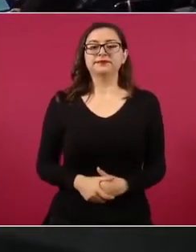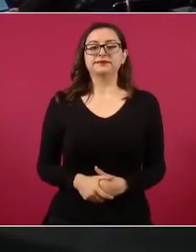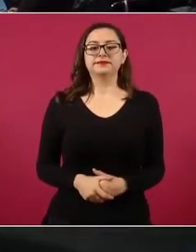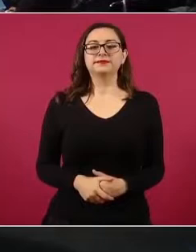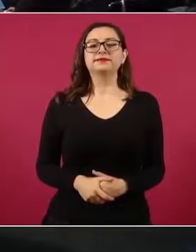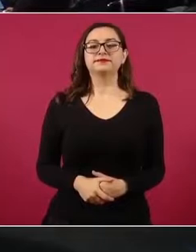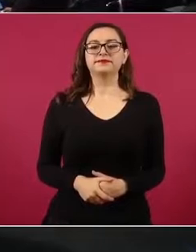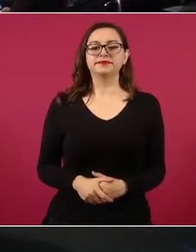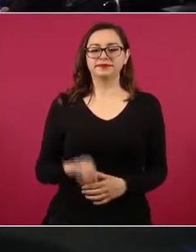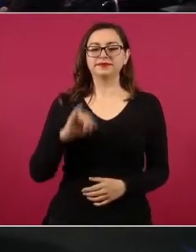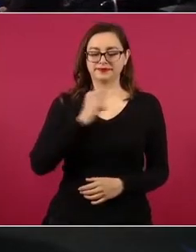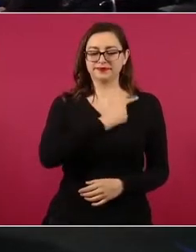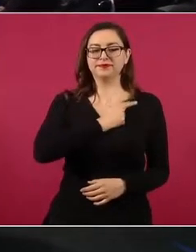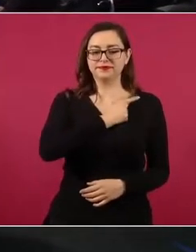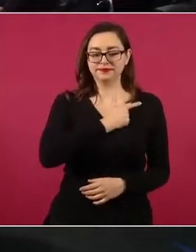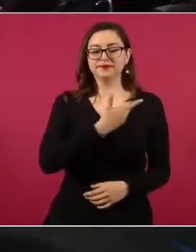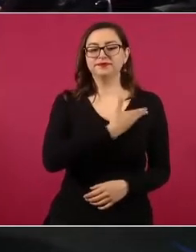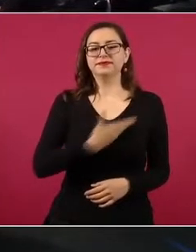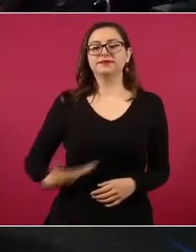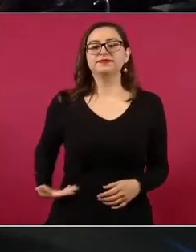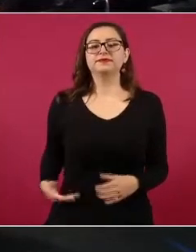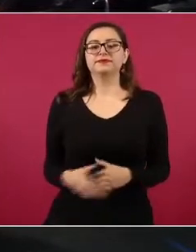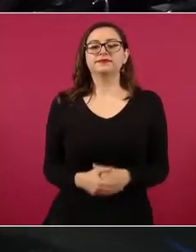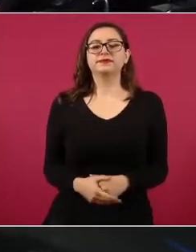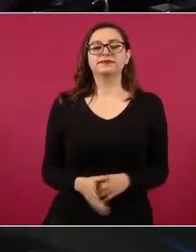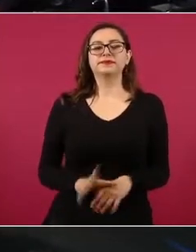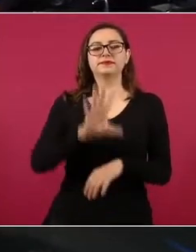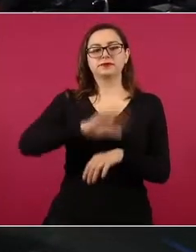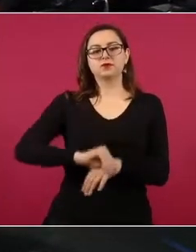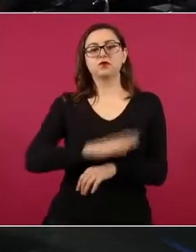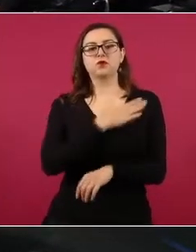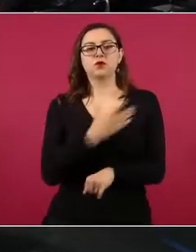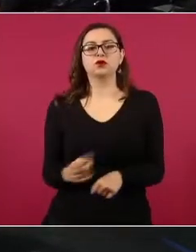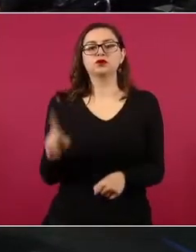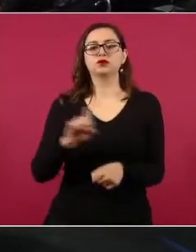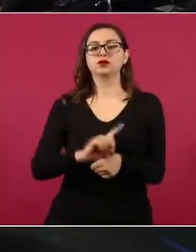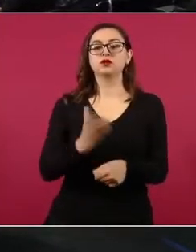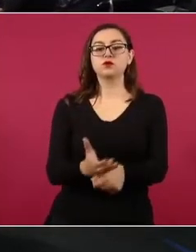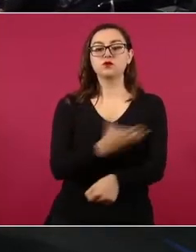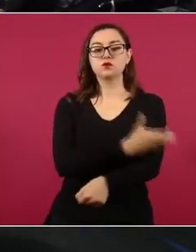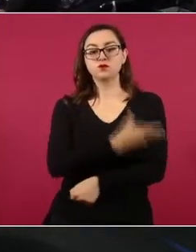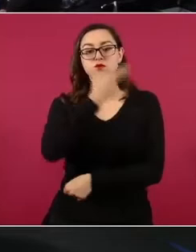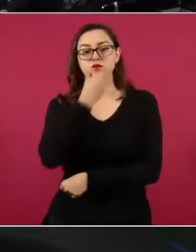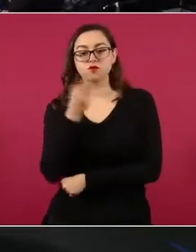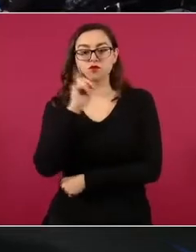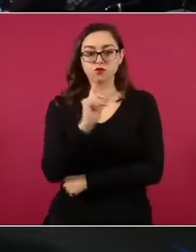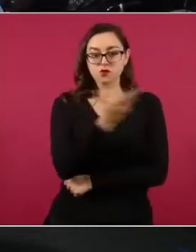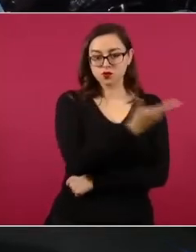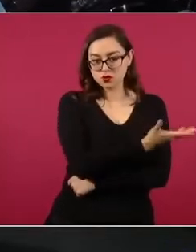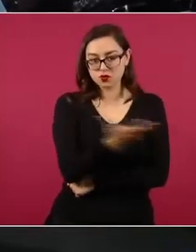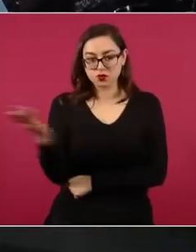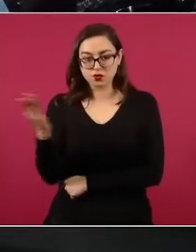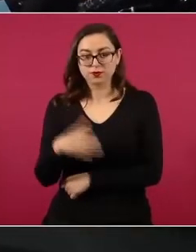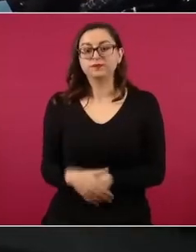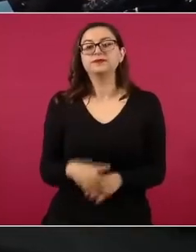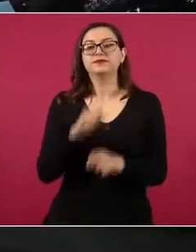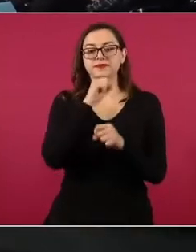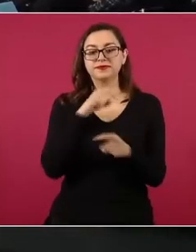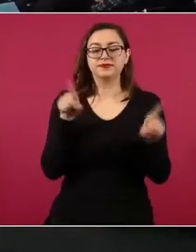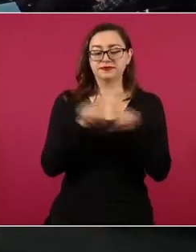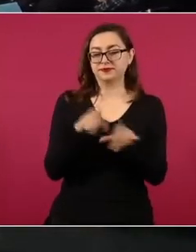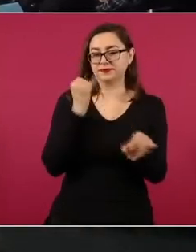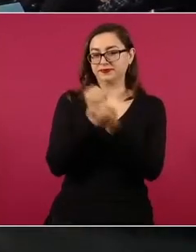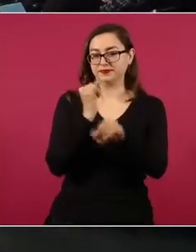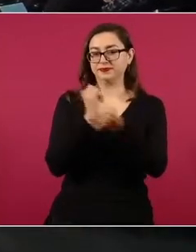Claro que sí, presidente, con su permiso. Buenos días, compañeras, compañeros, a todos los que nos ven a través de las redes sociales.